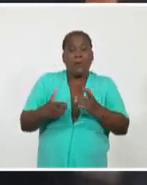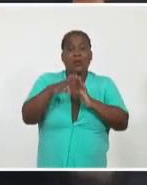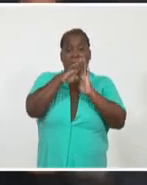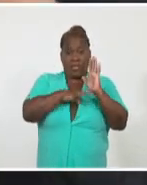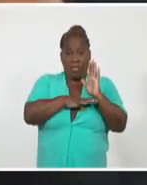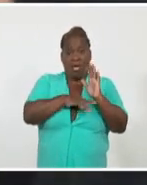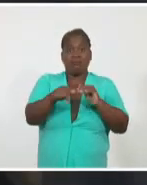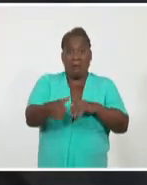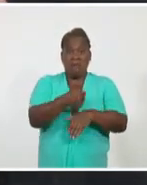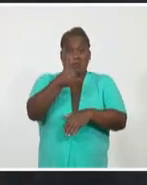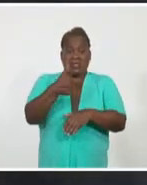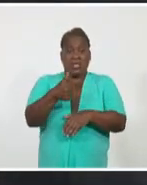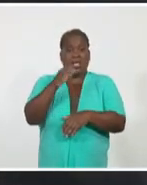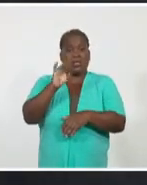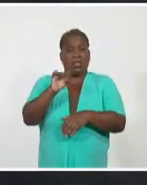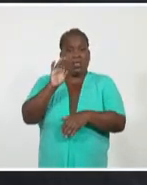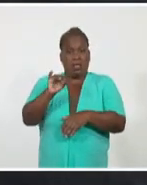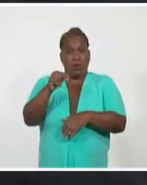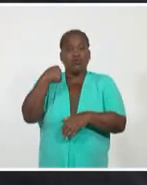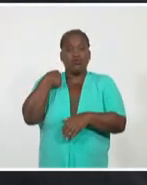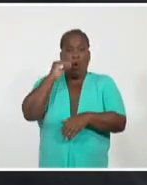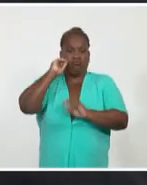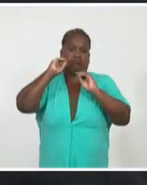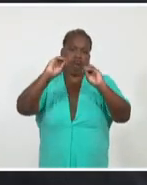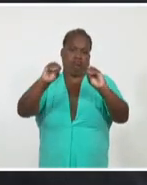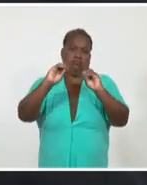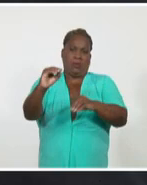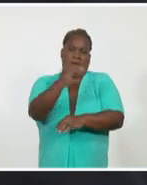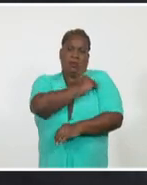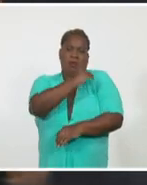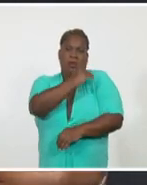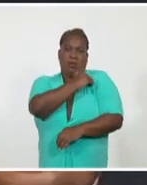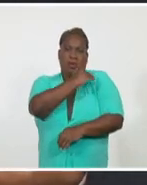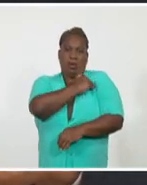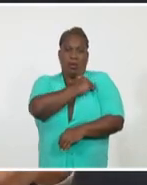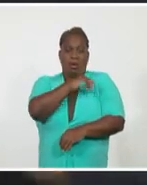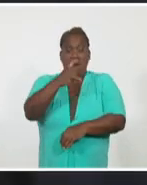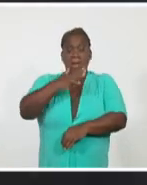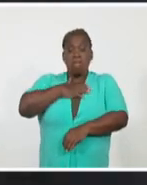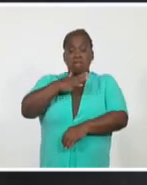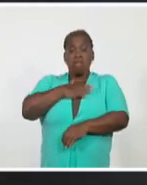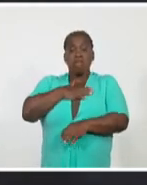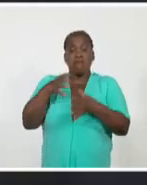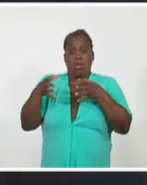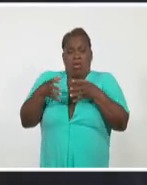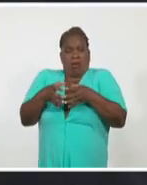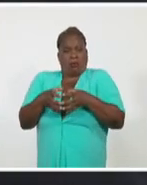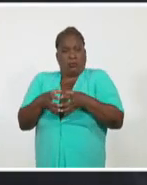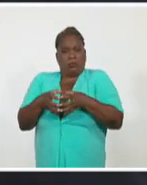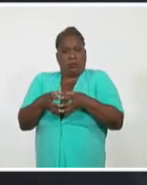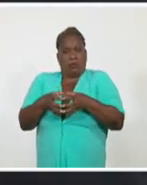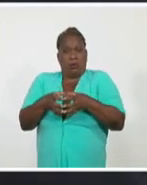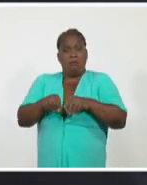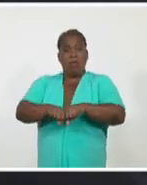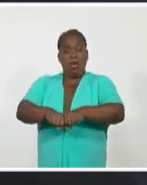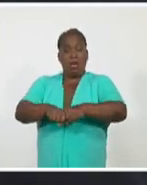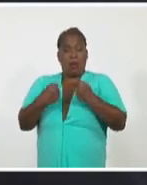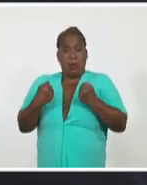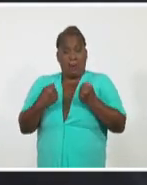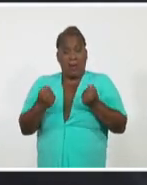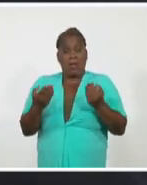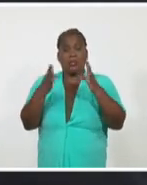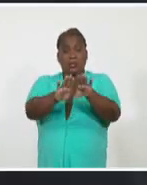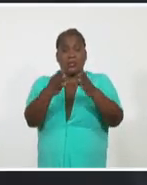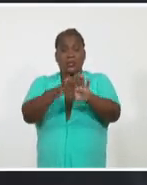incluso con convocar al ejército, al que suele llamar mi ejército, para romper los cierres decretados por